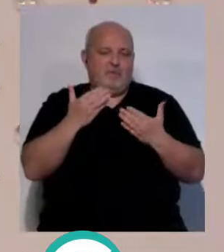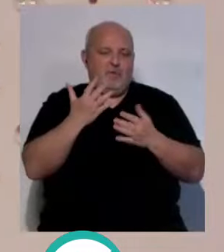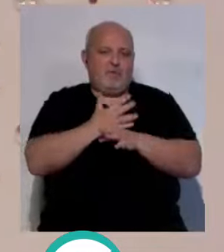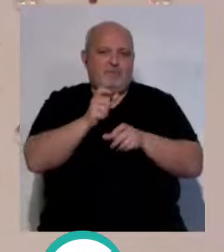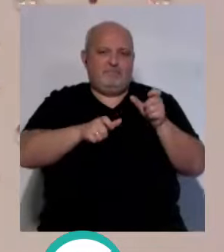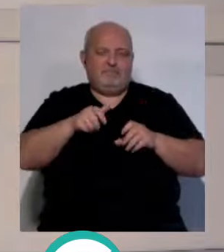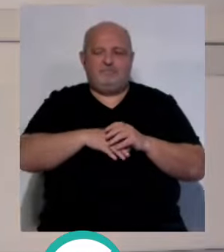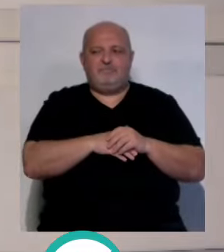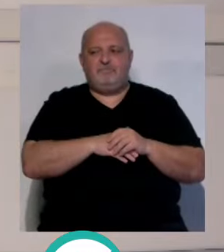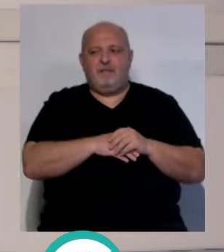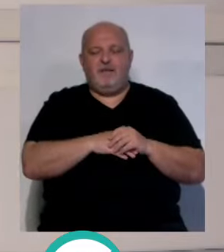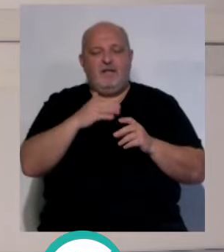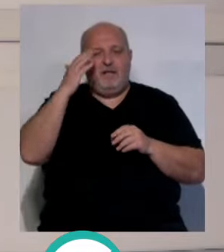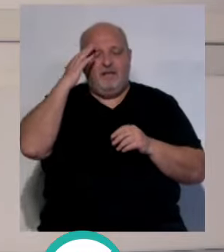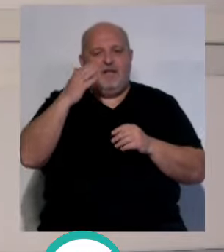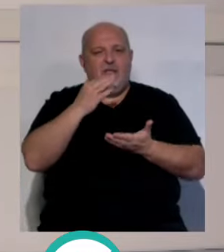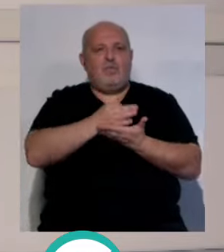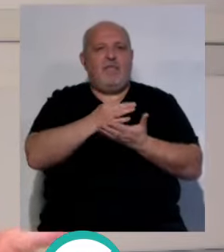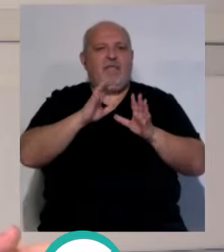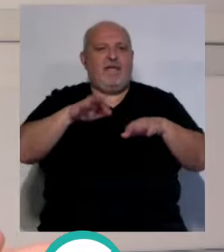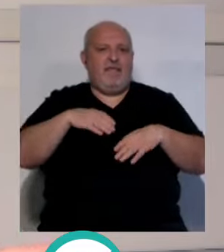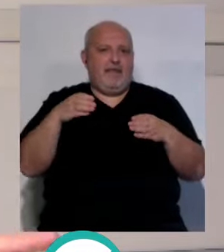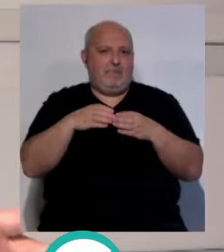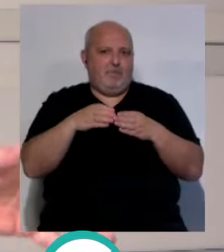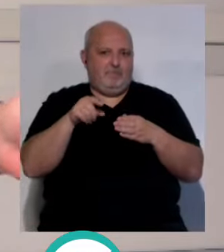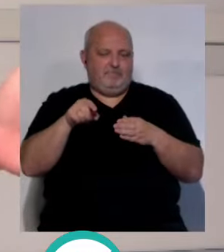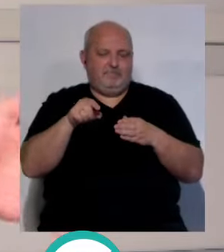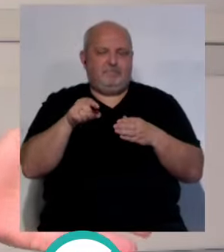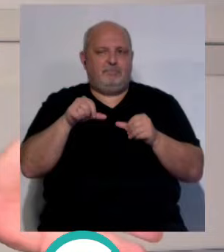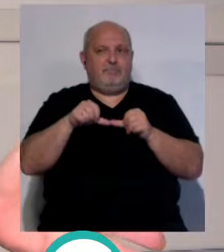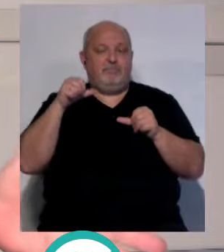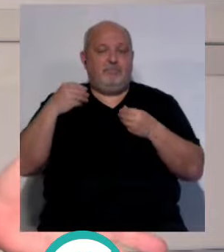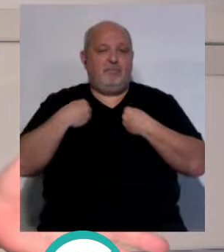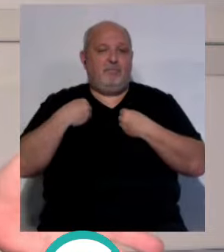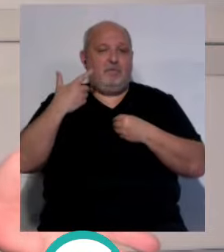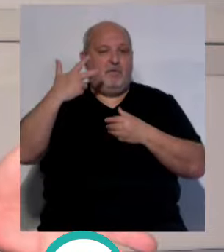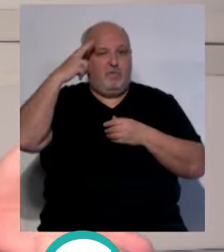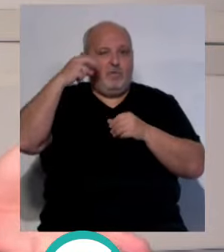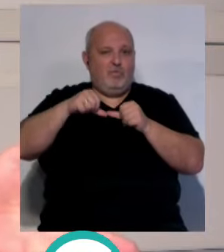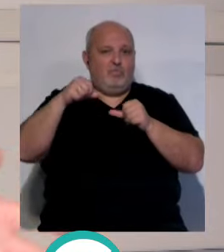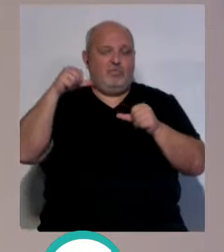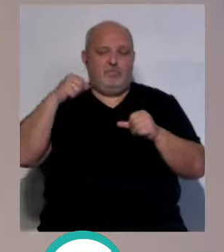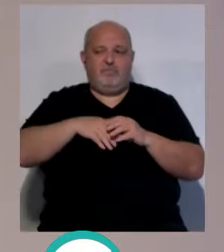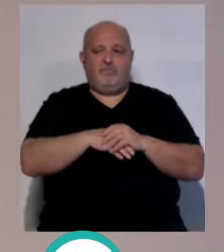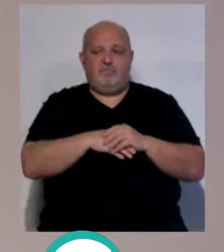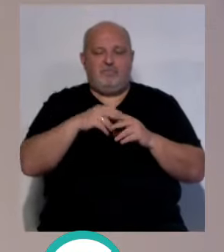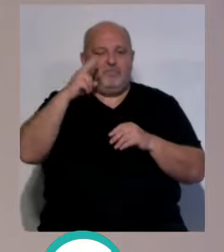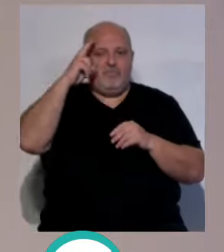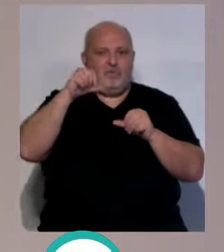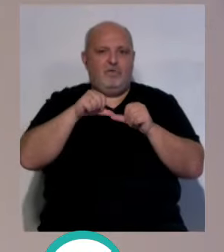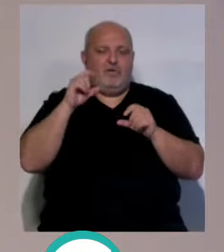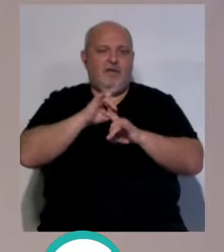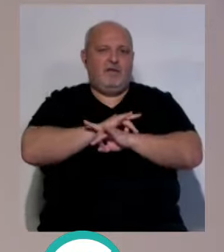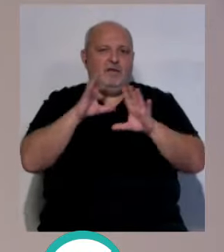a los jugadores. Pues vaya nuestro saludo para la Ciudad de Cádiz que Luis, entre todas sus vivencias, seguramente que tiene también recuerdos. Un recuerdo imborrable,